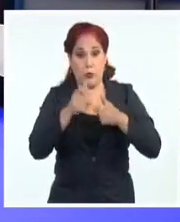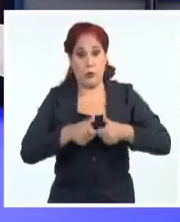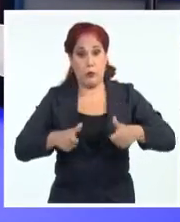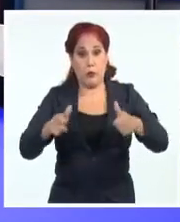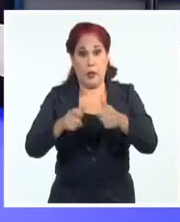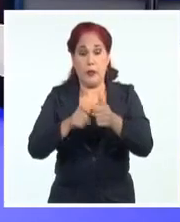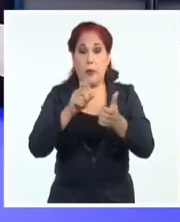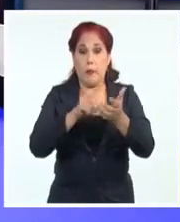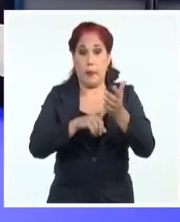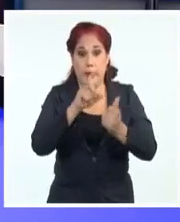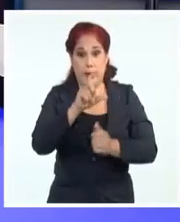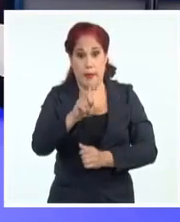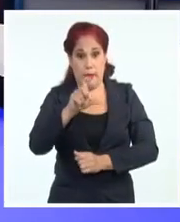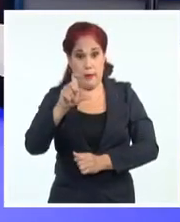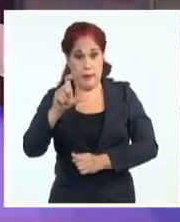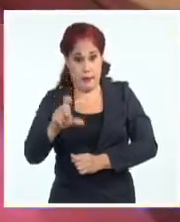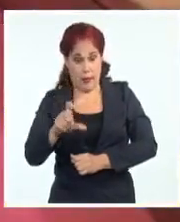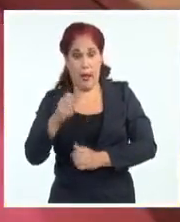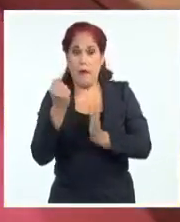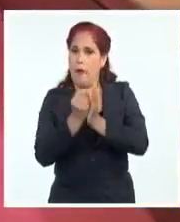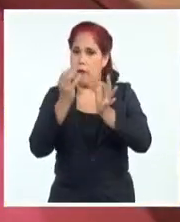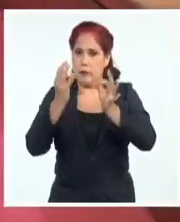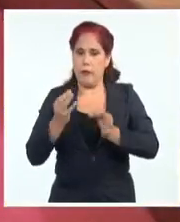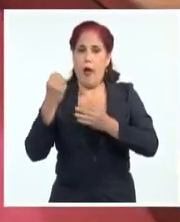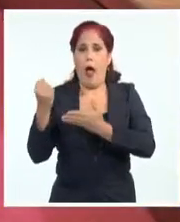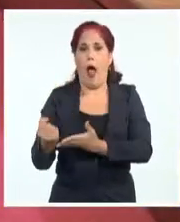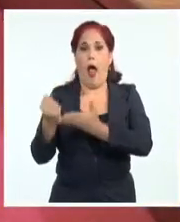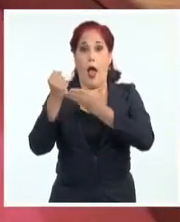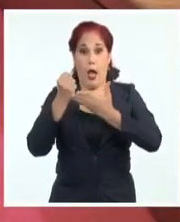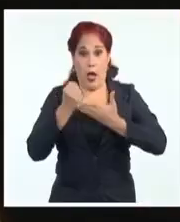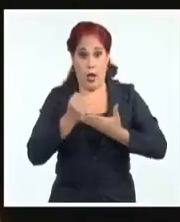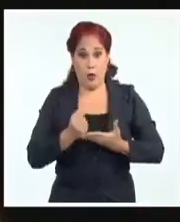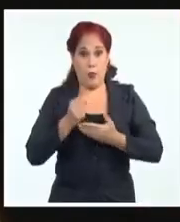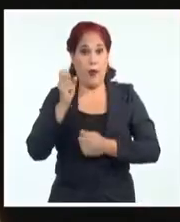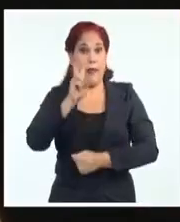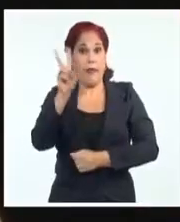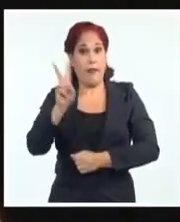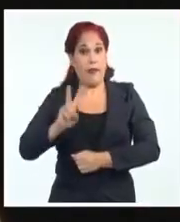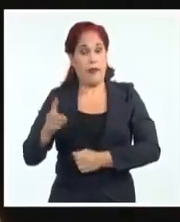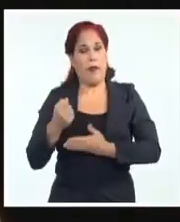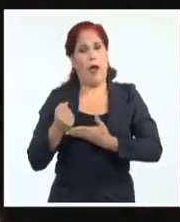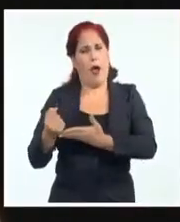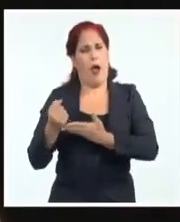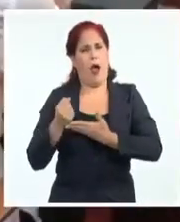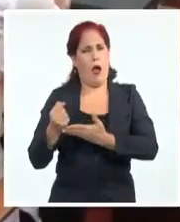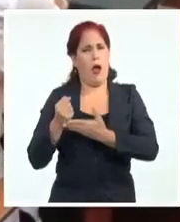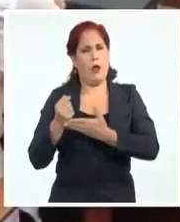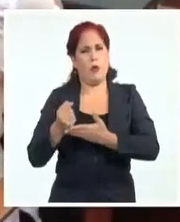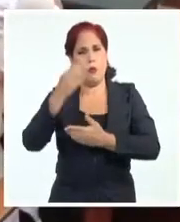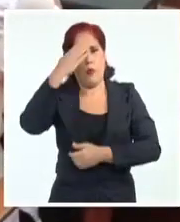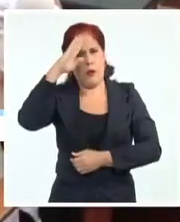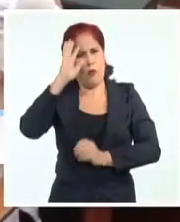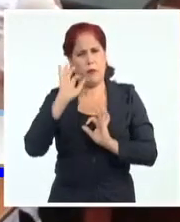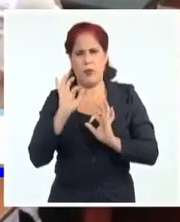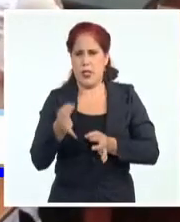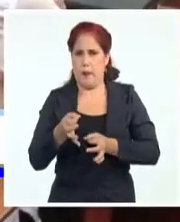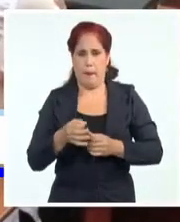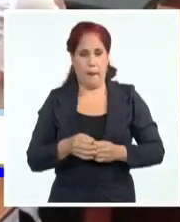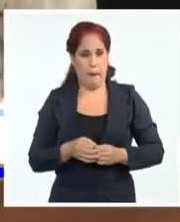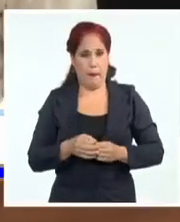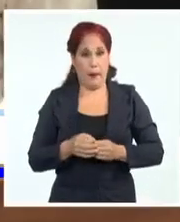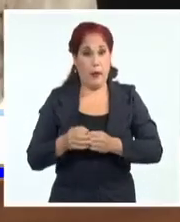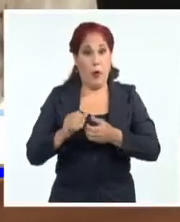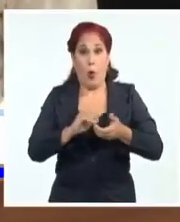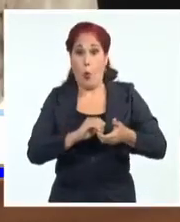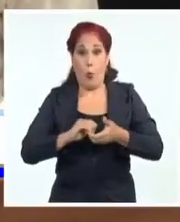del Partido Comunista de Cuba, ratificó el apoyo invariable de Vietnam y la solidaridad con nuestro país. El compañero